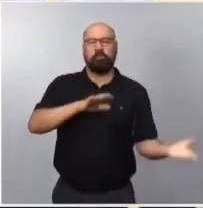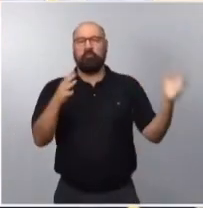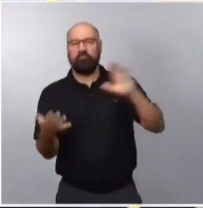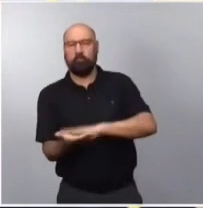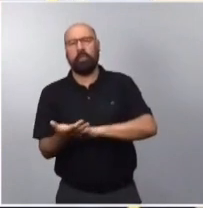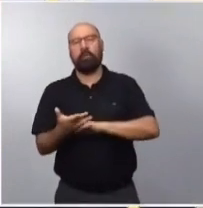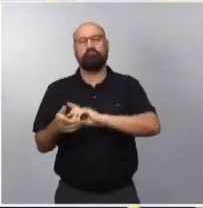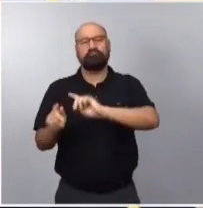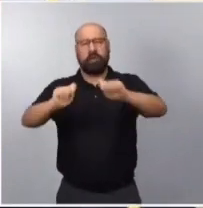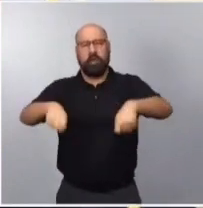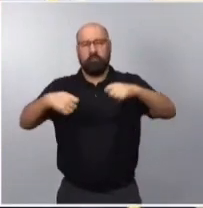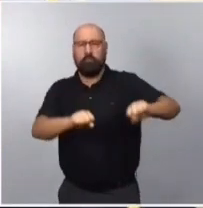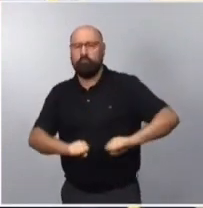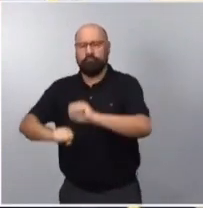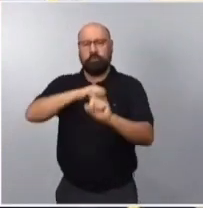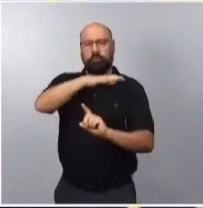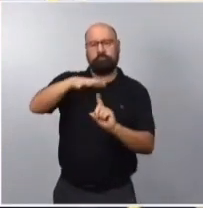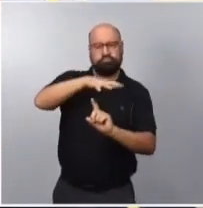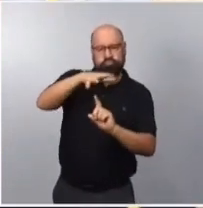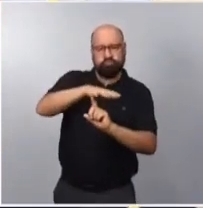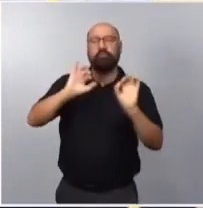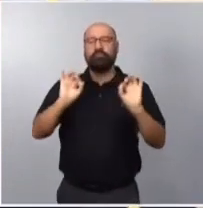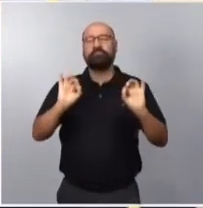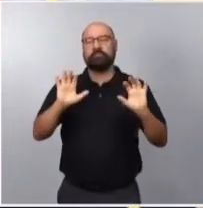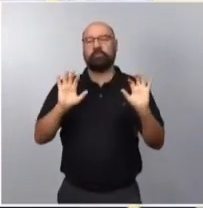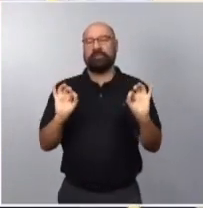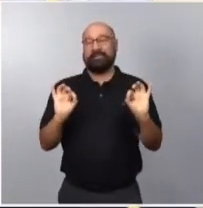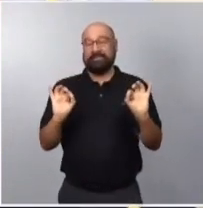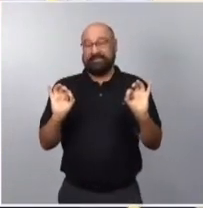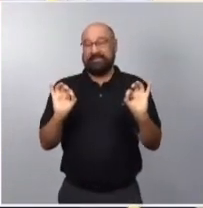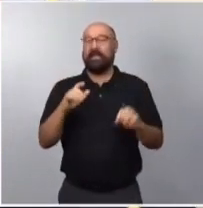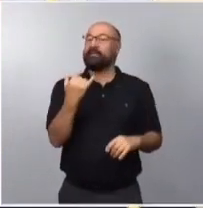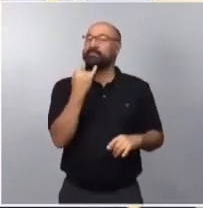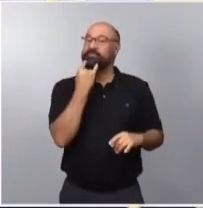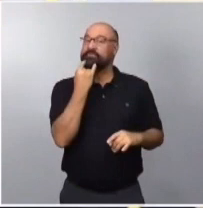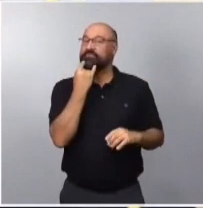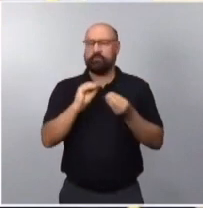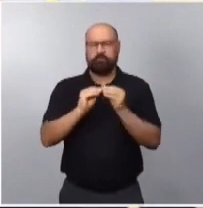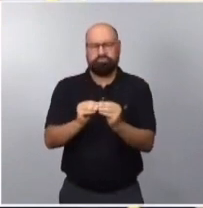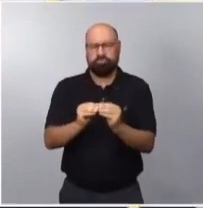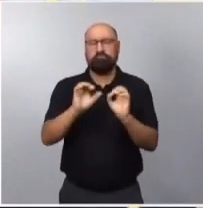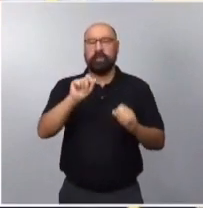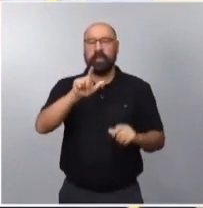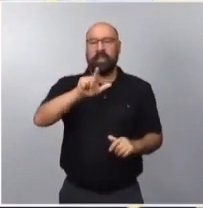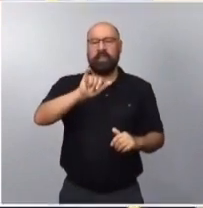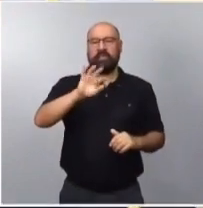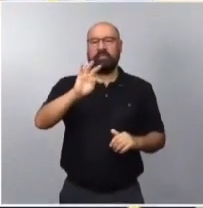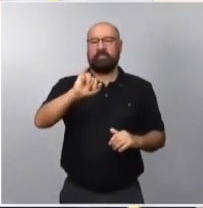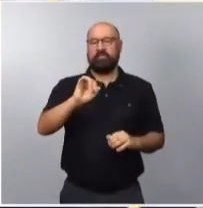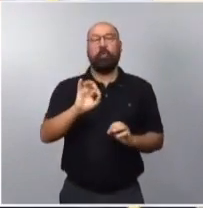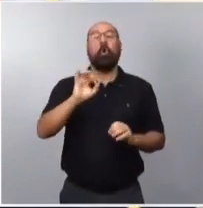es todo el despliegue del hidrógeno verde. Son dos sectores estos muy importantes, de enorme relevancia, que nos refuerzan